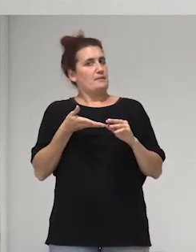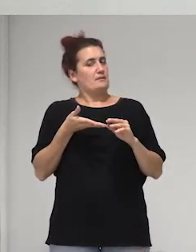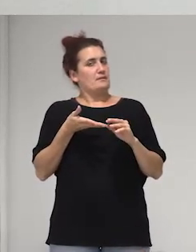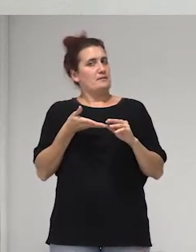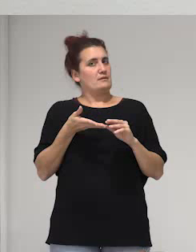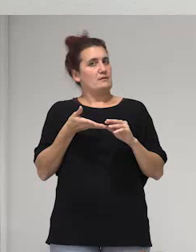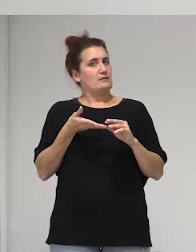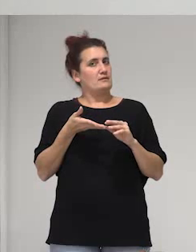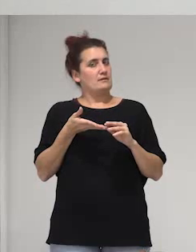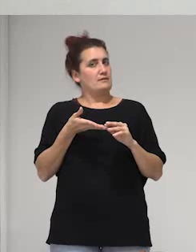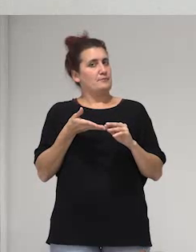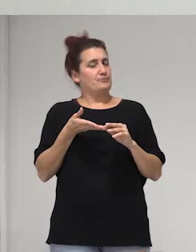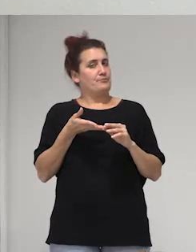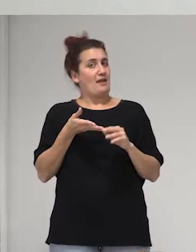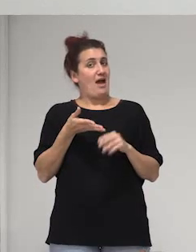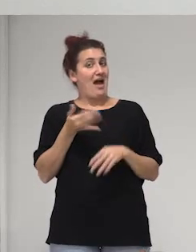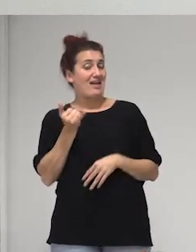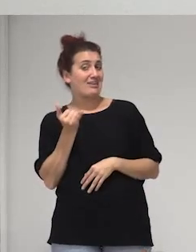sus